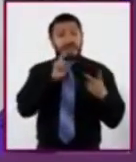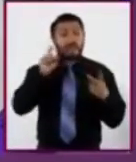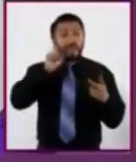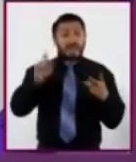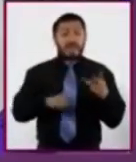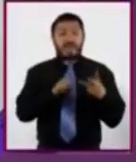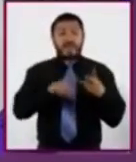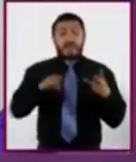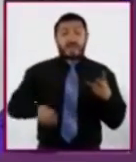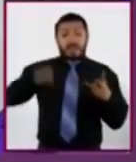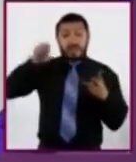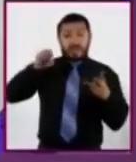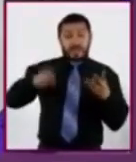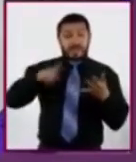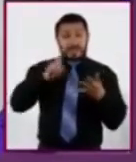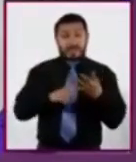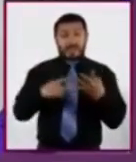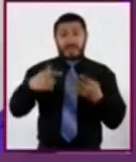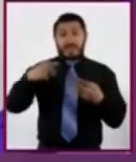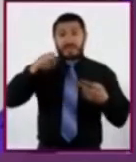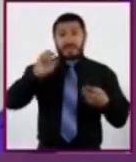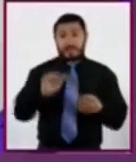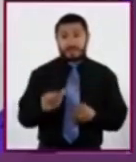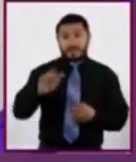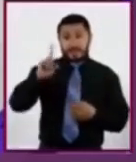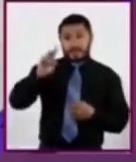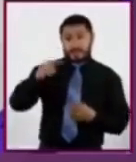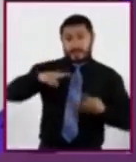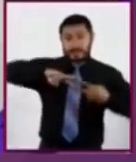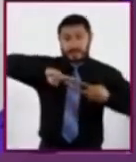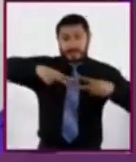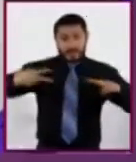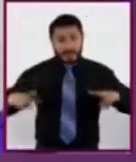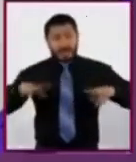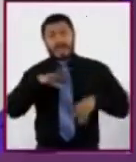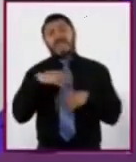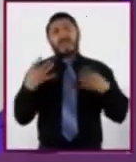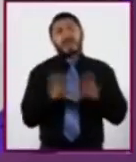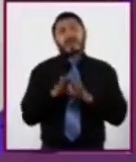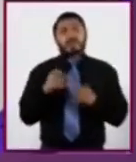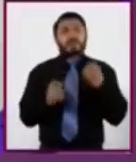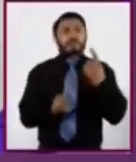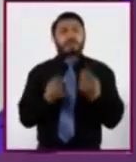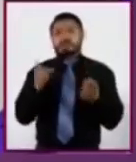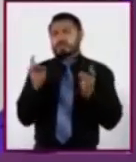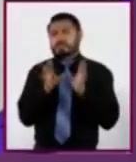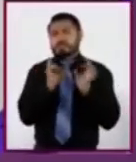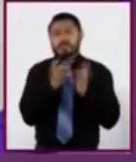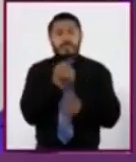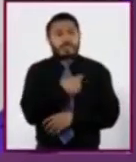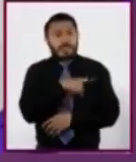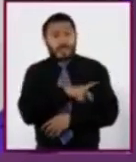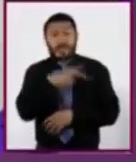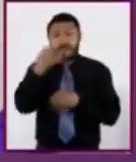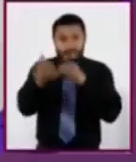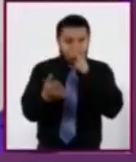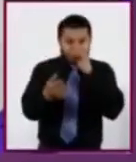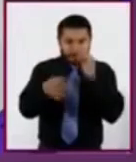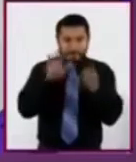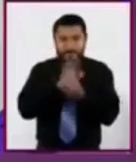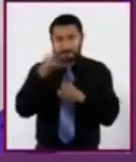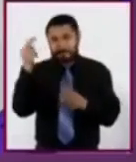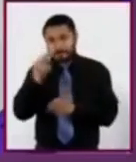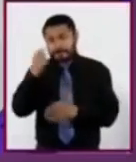la edad y la genética determina algunas situaciones de salud y necesidades que varían